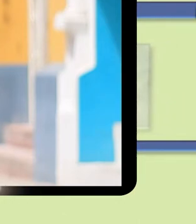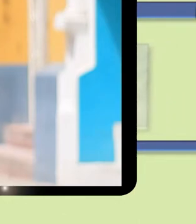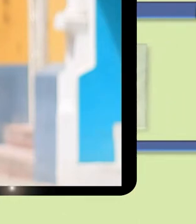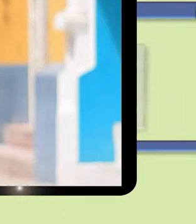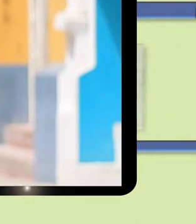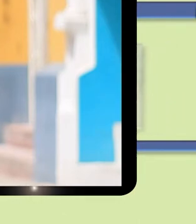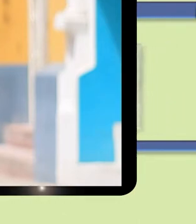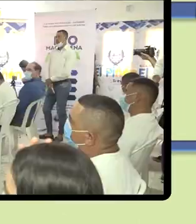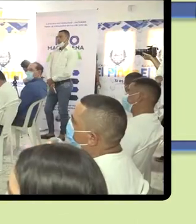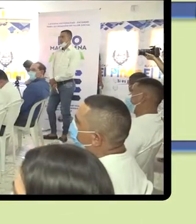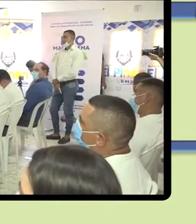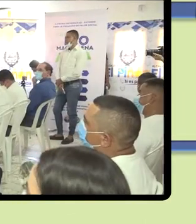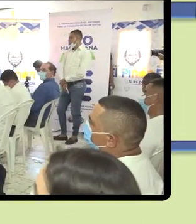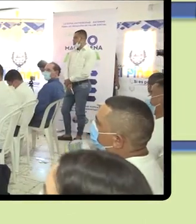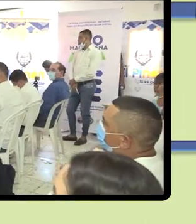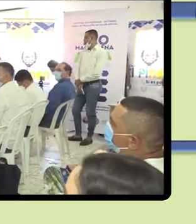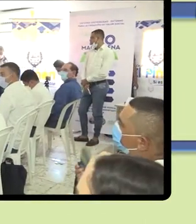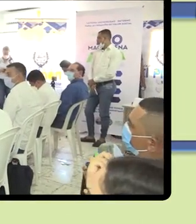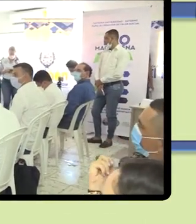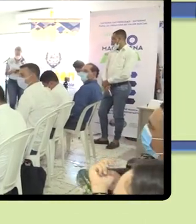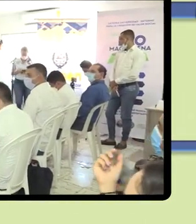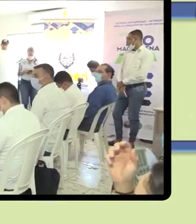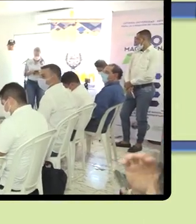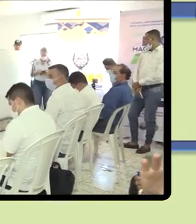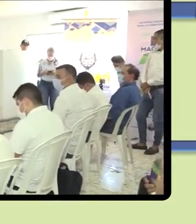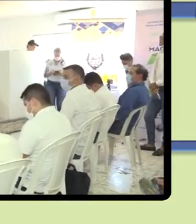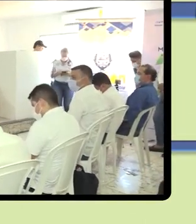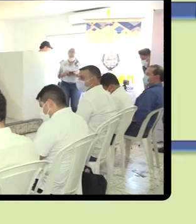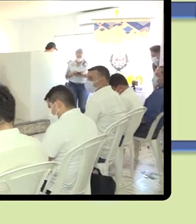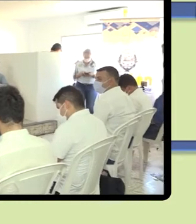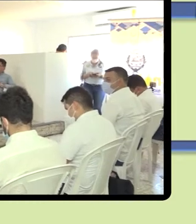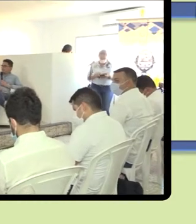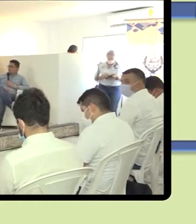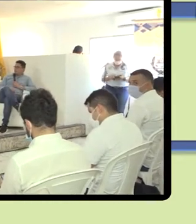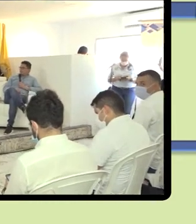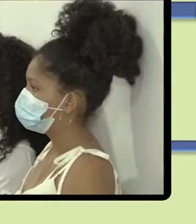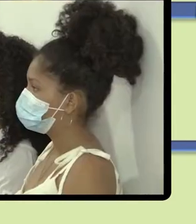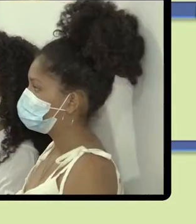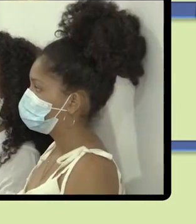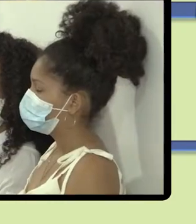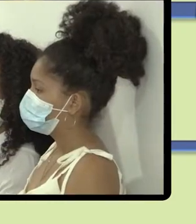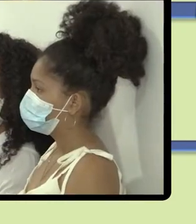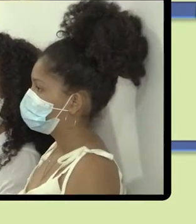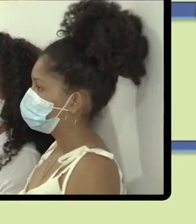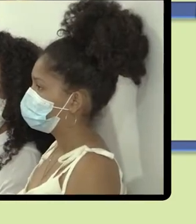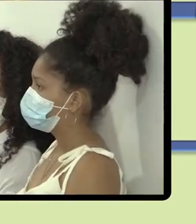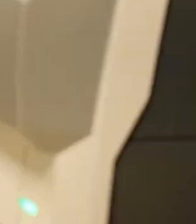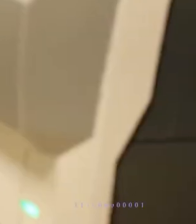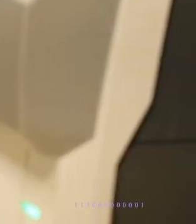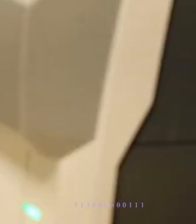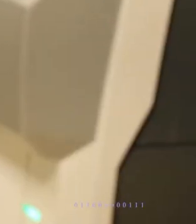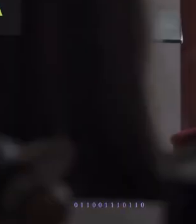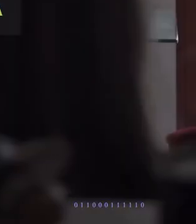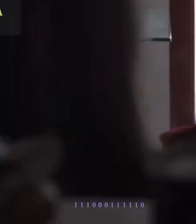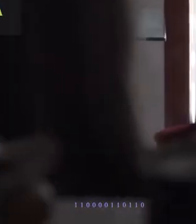estudiantes, profesores y la comunidad, se realizó la sesión inaugural de la denominada Cátedra del Río.